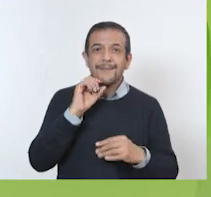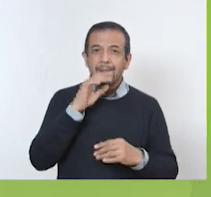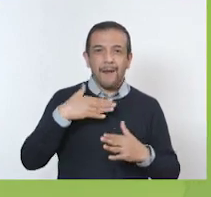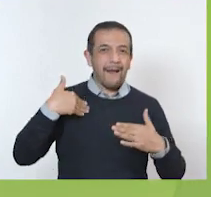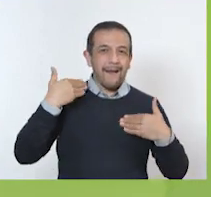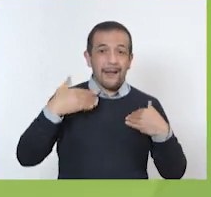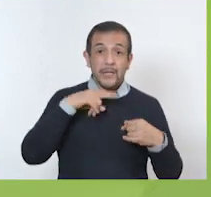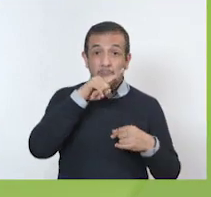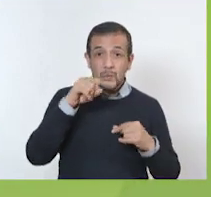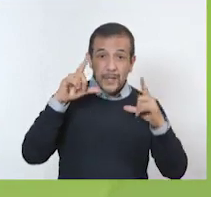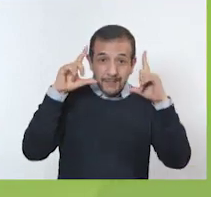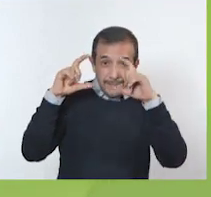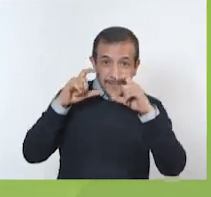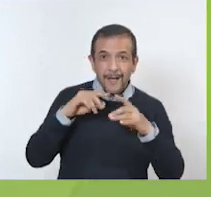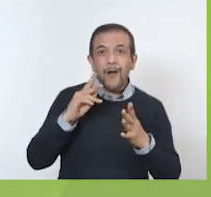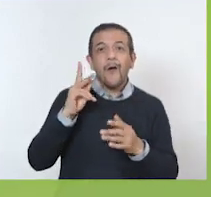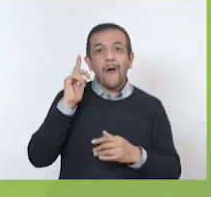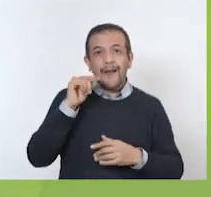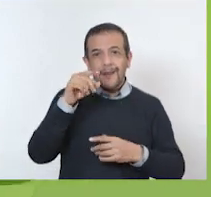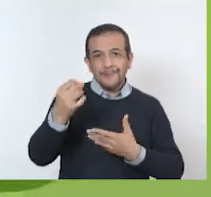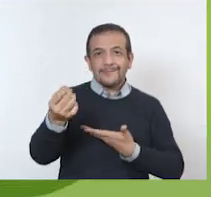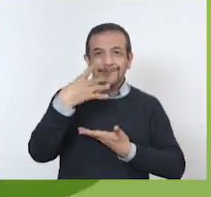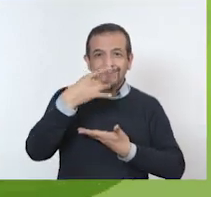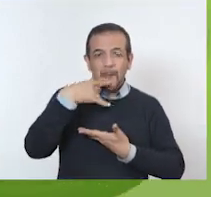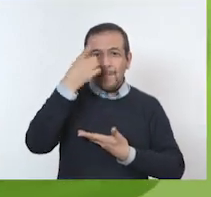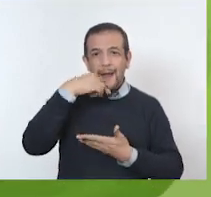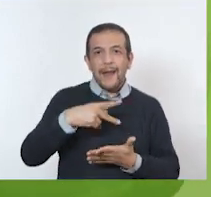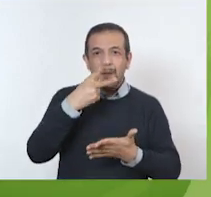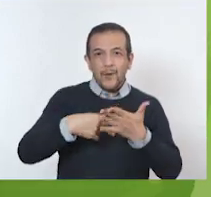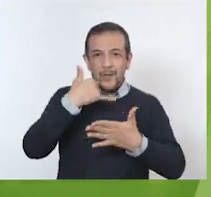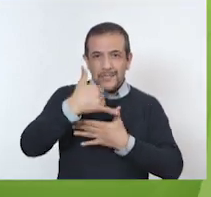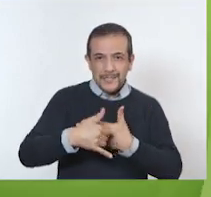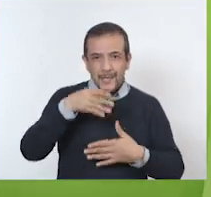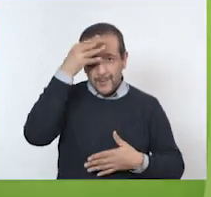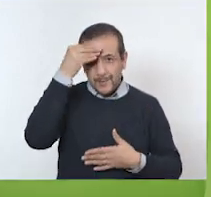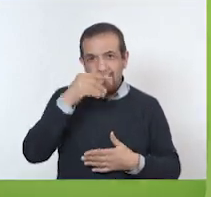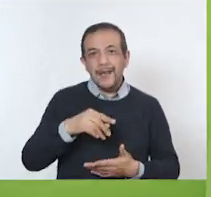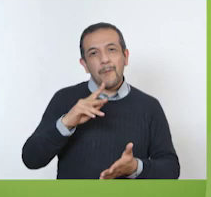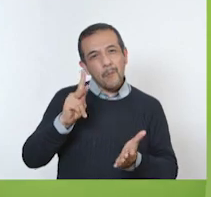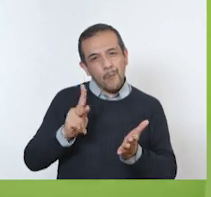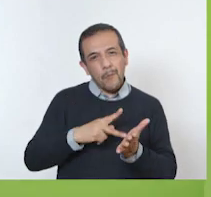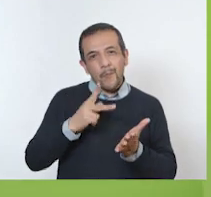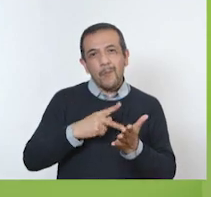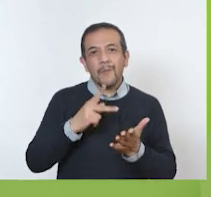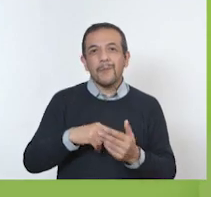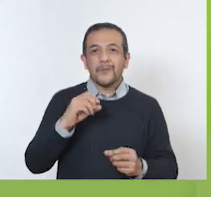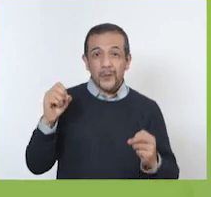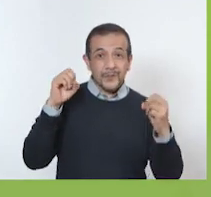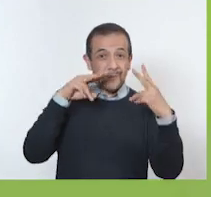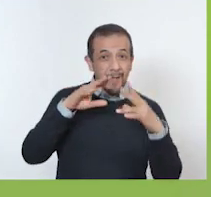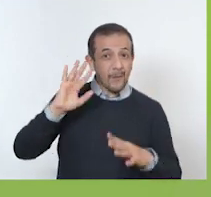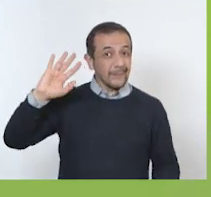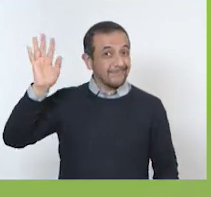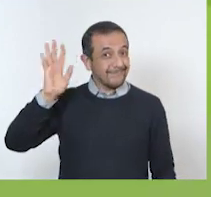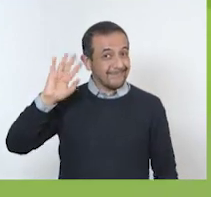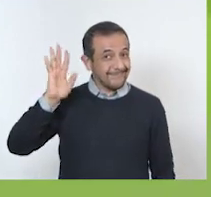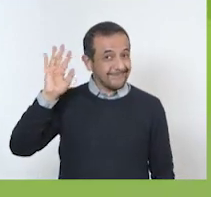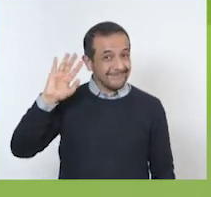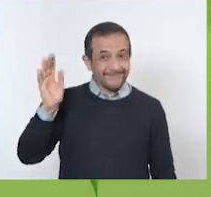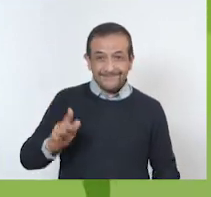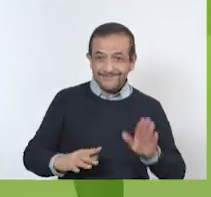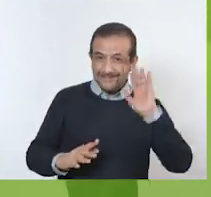compartan sus fotos mientras nos volvemos a encontrar aquí con otro proyecto de aprendizaje. ¡Hasta la próxima! ¡Adiós!